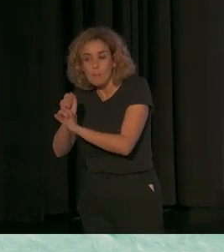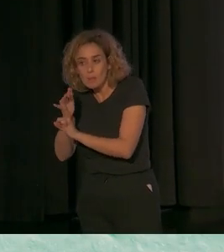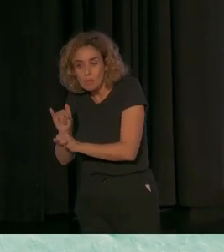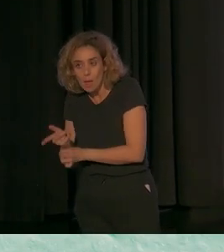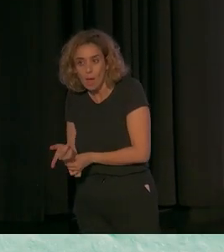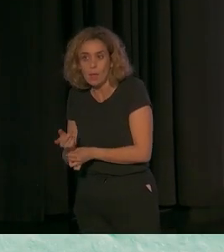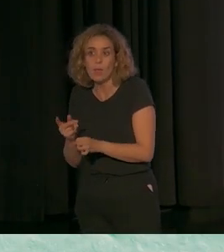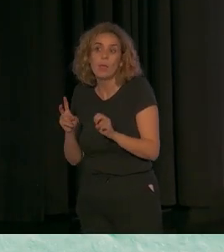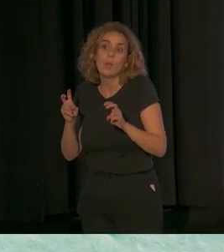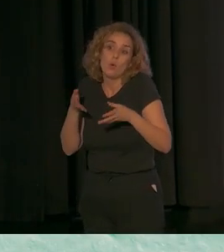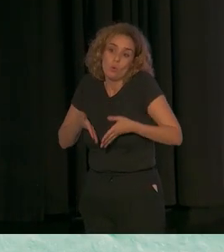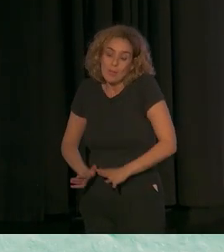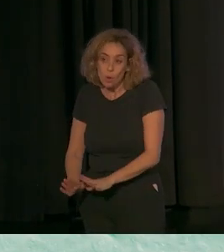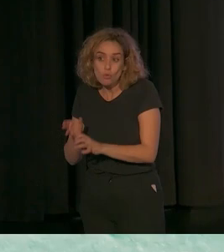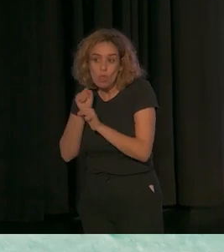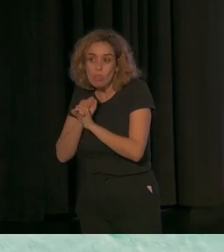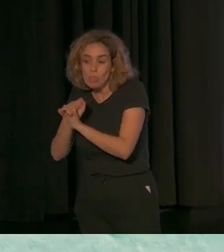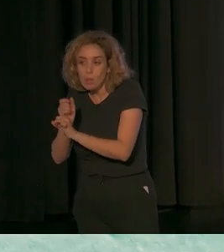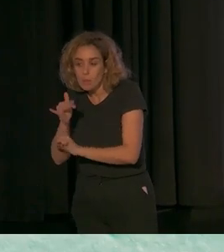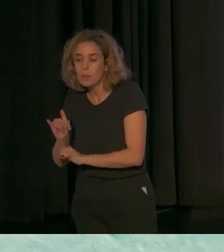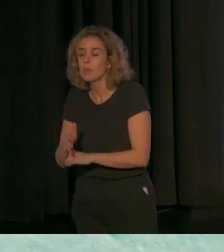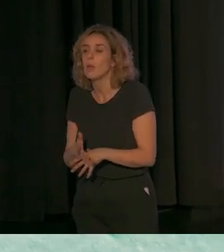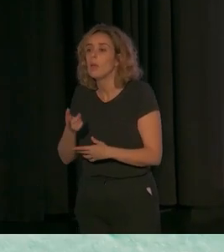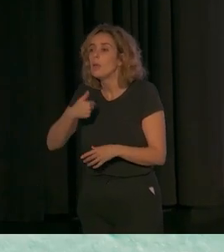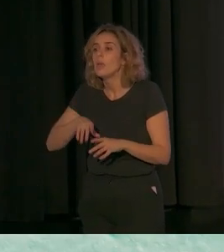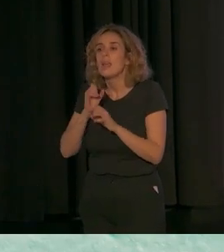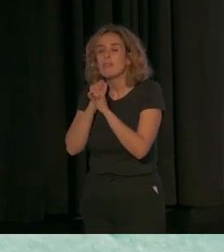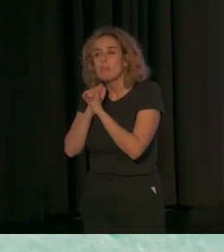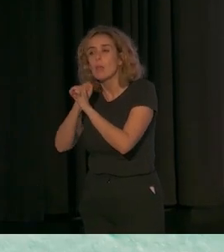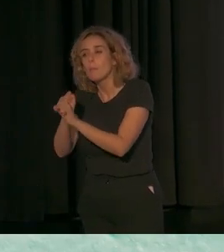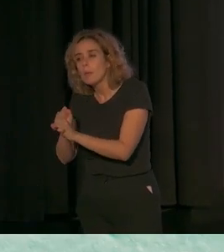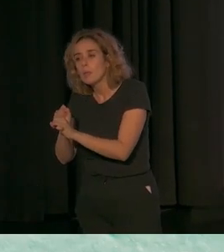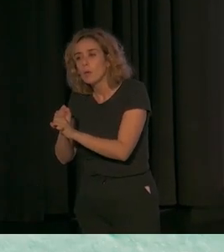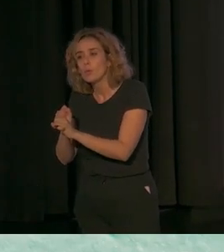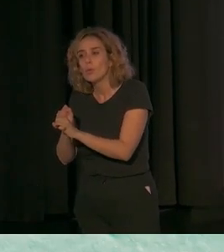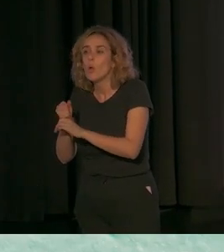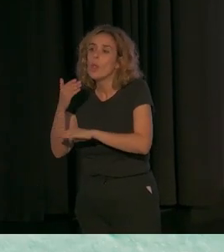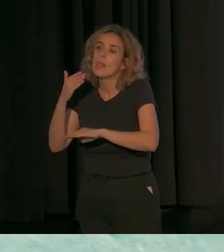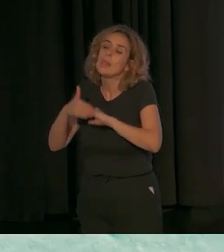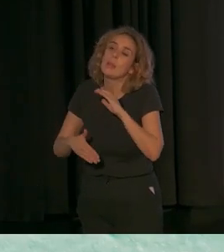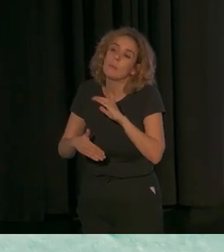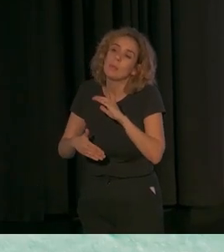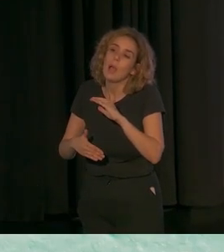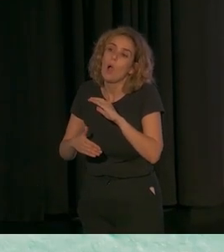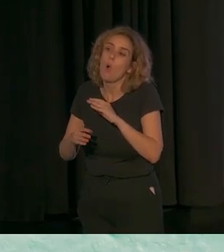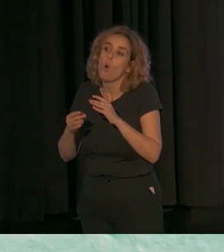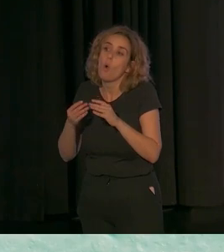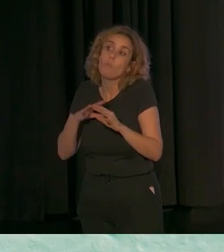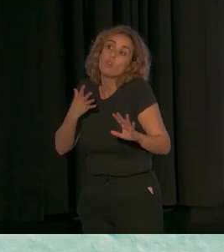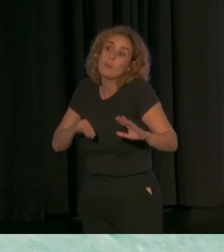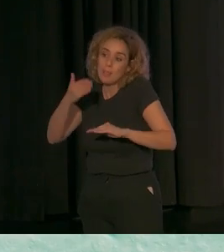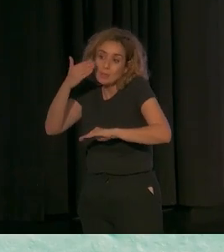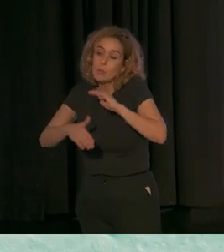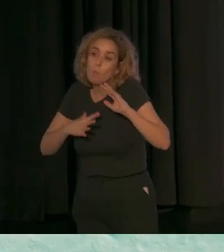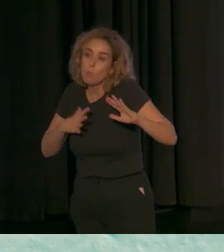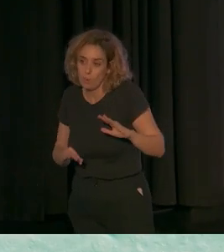tienen respecto de los hijos. Y que esta dependencia limita o ha limitado sus posibilidades. A veces,